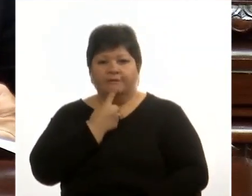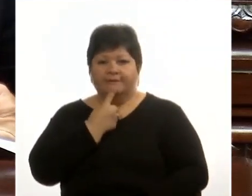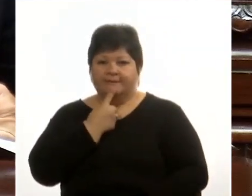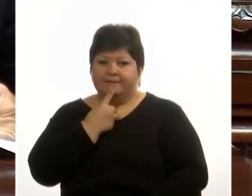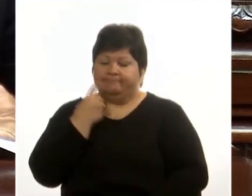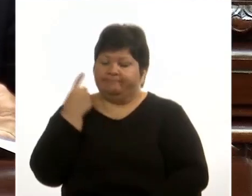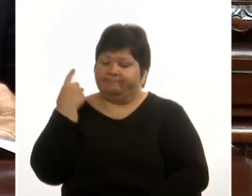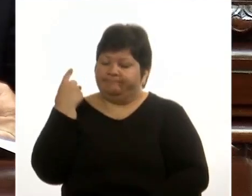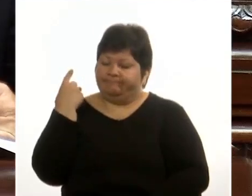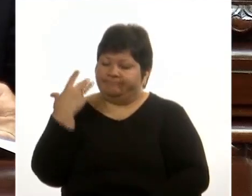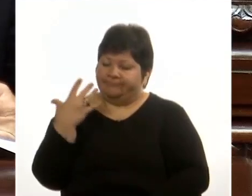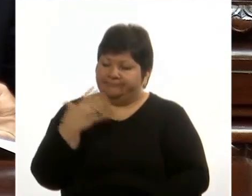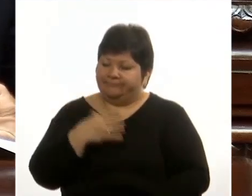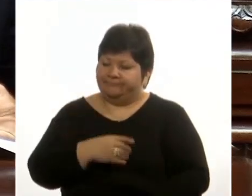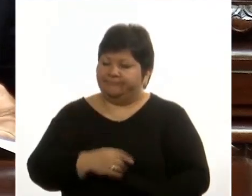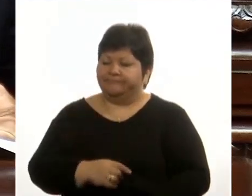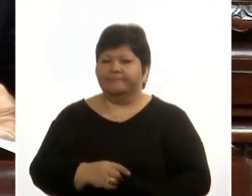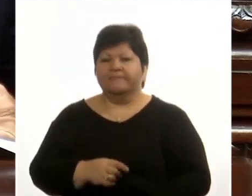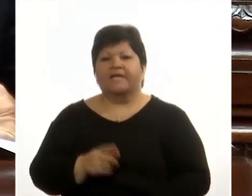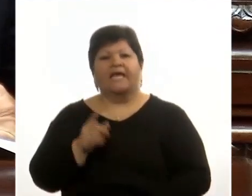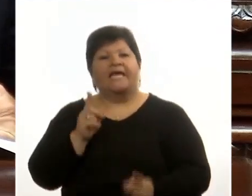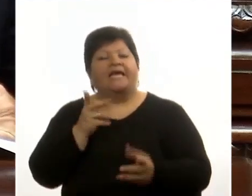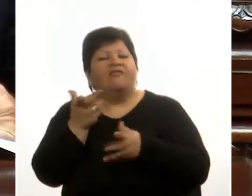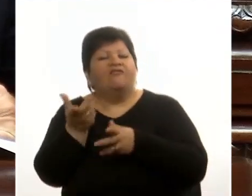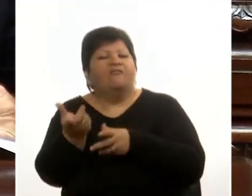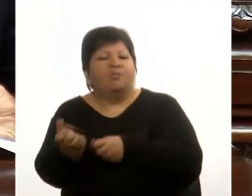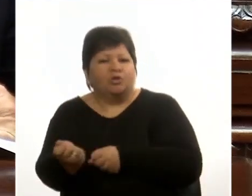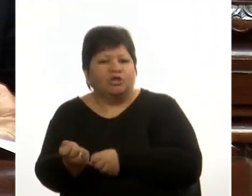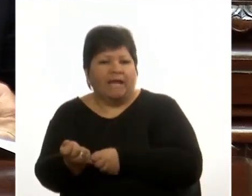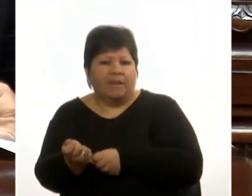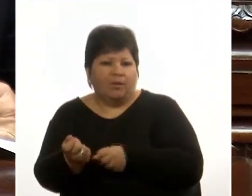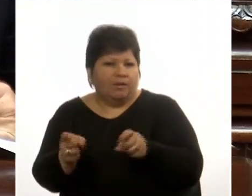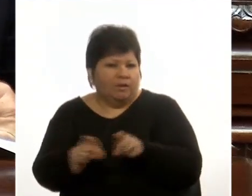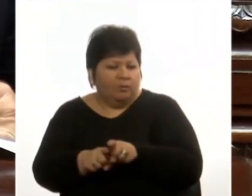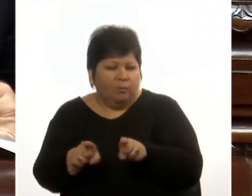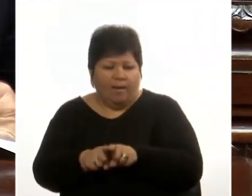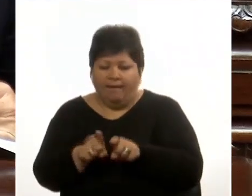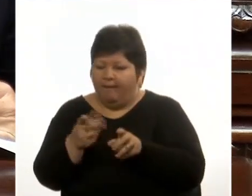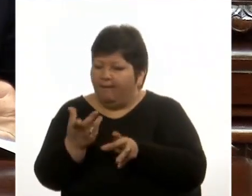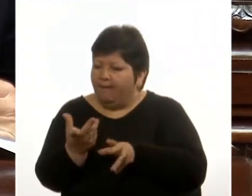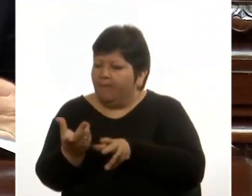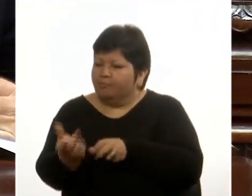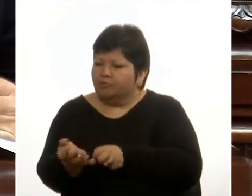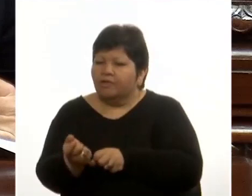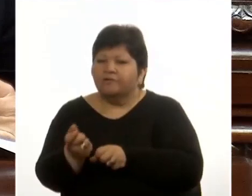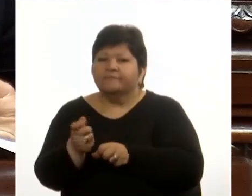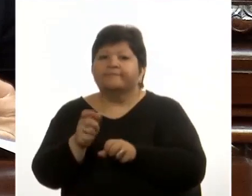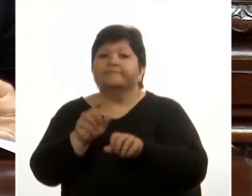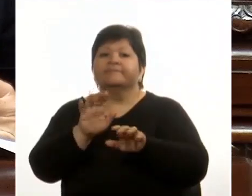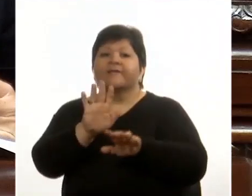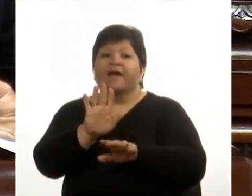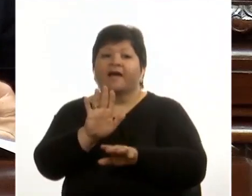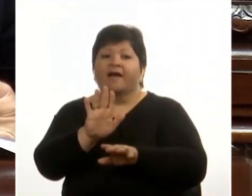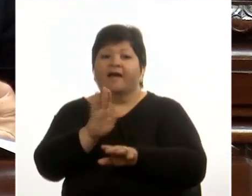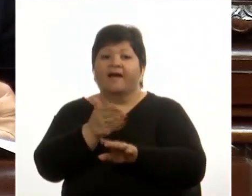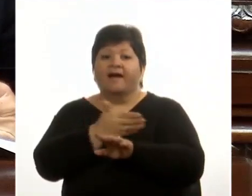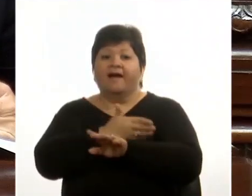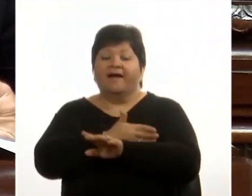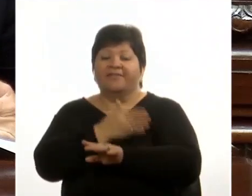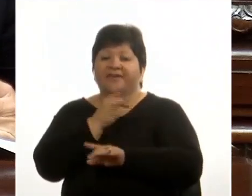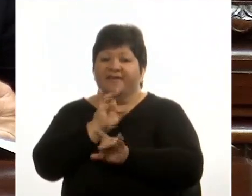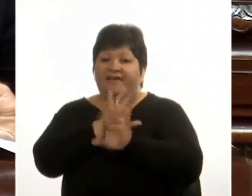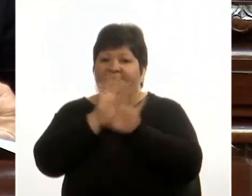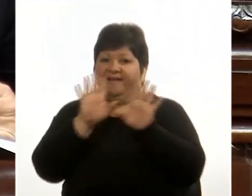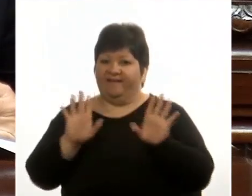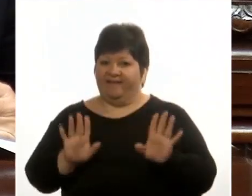Y aún votando a favor, se debe advertir sobre